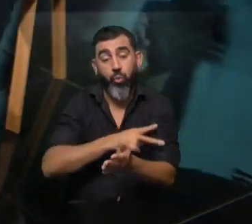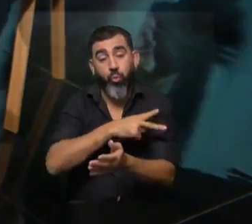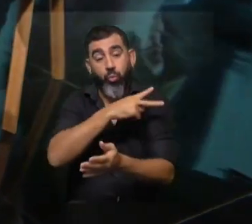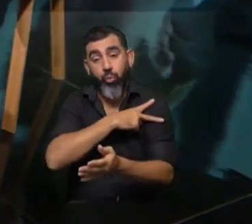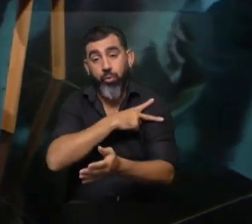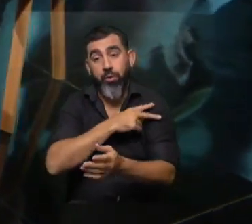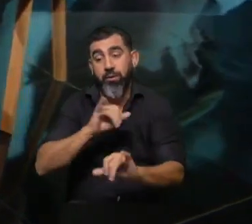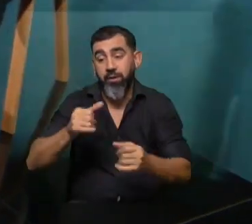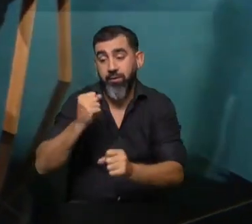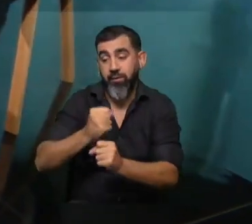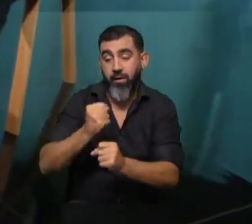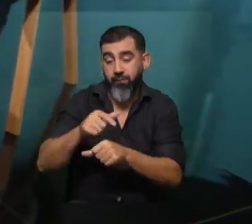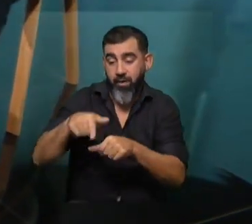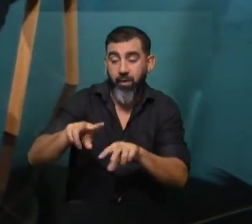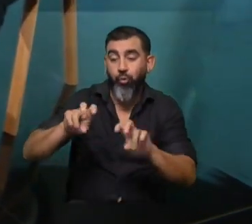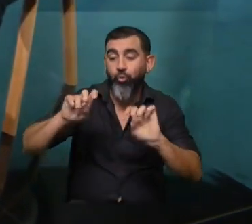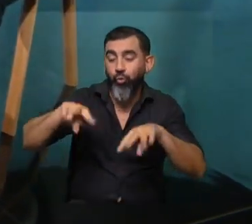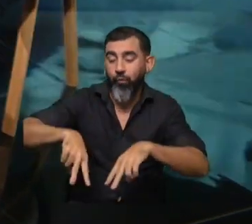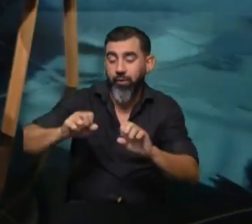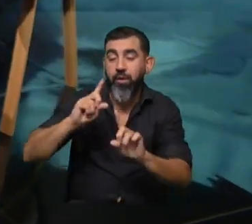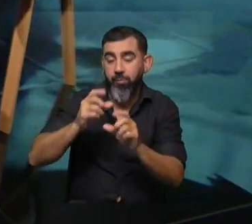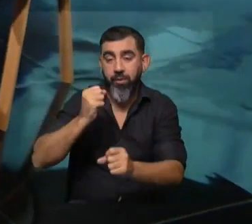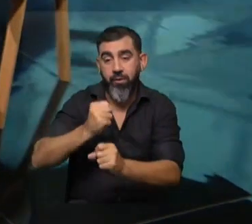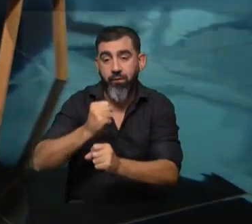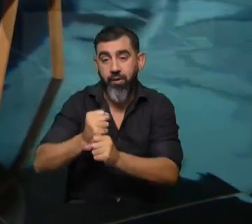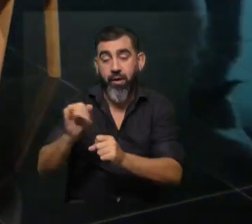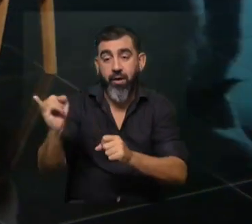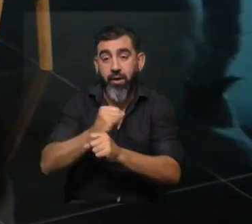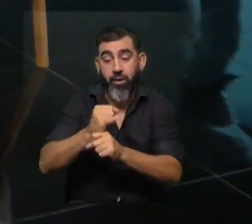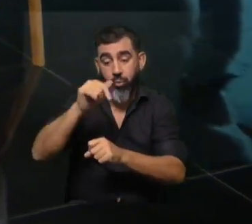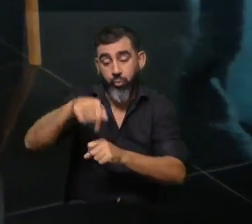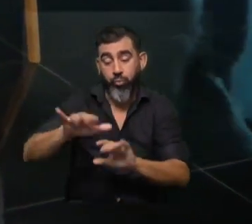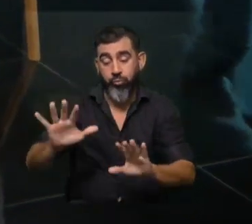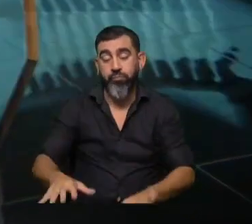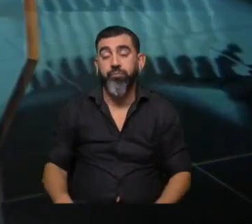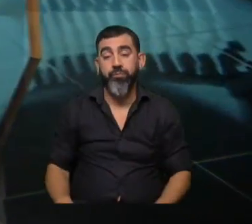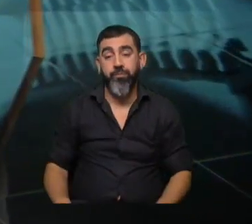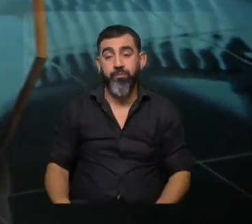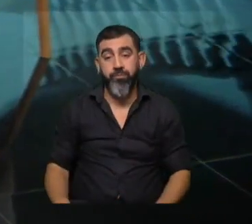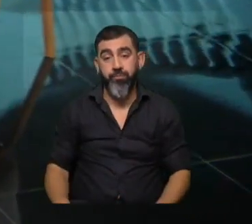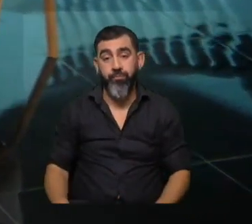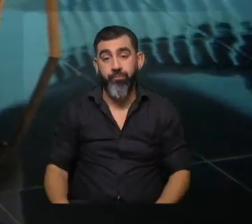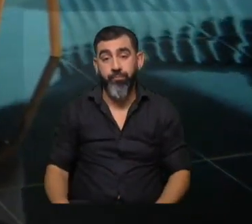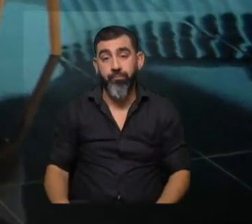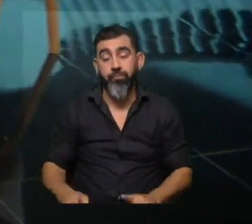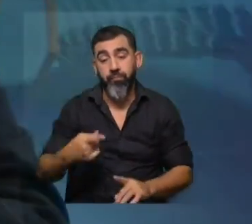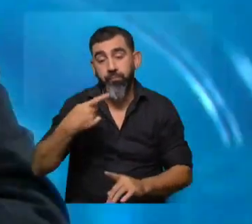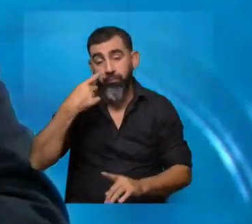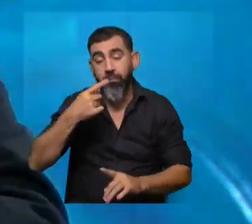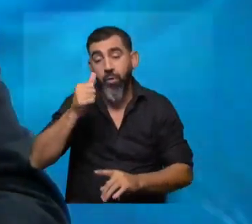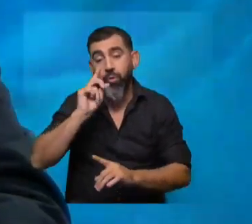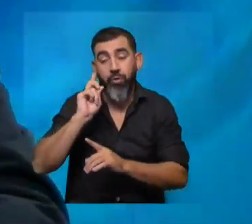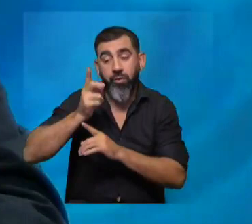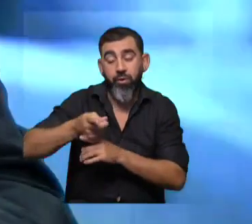están trabajando. Además de investigando, están trabajando dentro de la institución donde lo hacen. Y lo interesante, la forma en que se resolvió